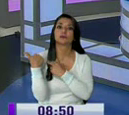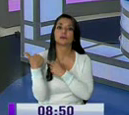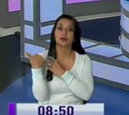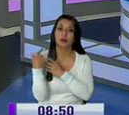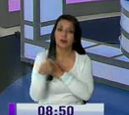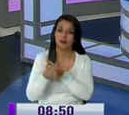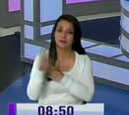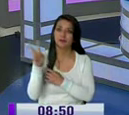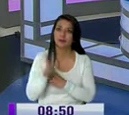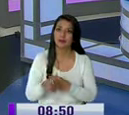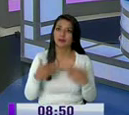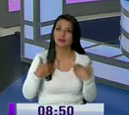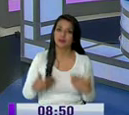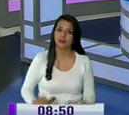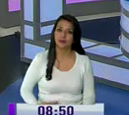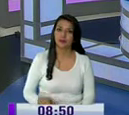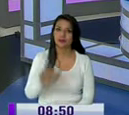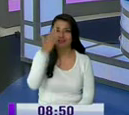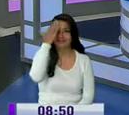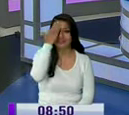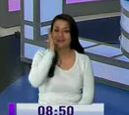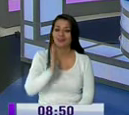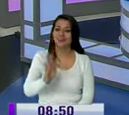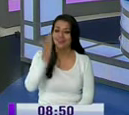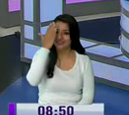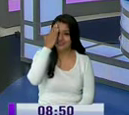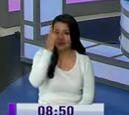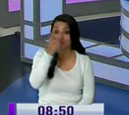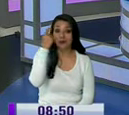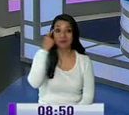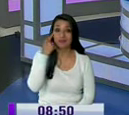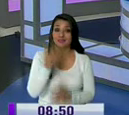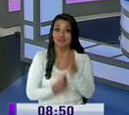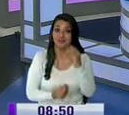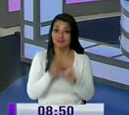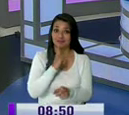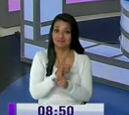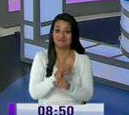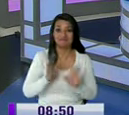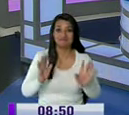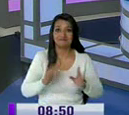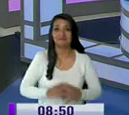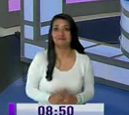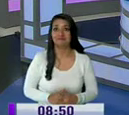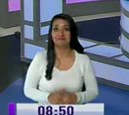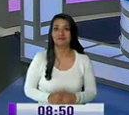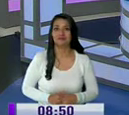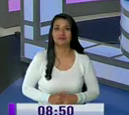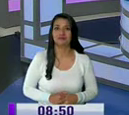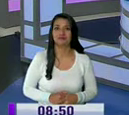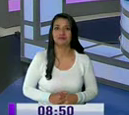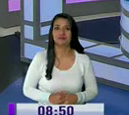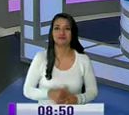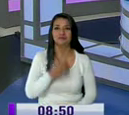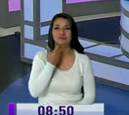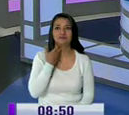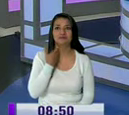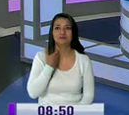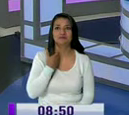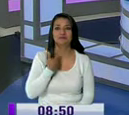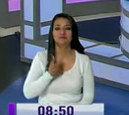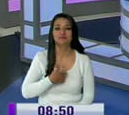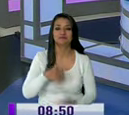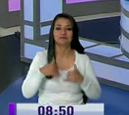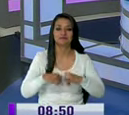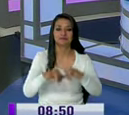el cuerpo lo sabe ¿tú pensaste que no me lo sabía? cuidado bueno vamos a seguir con información